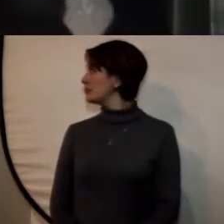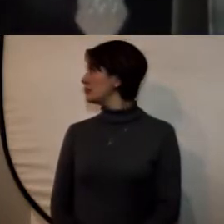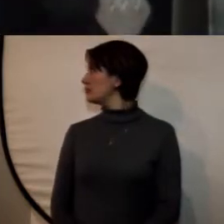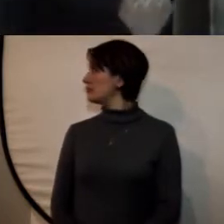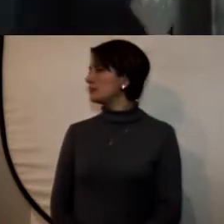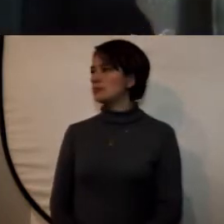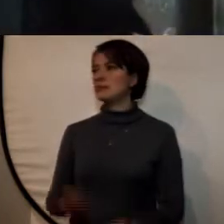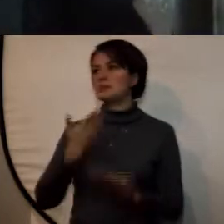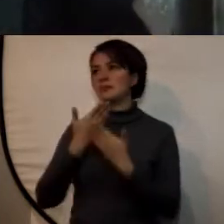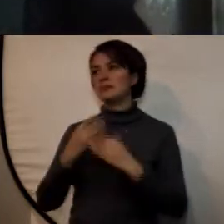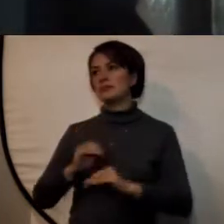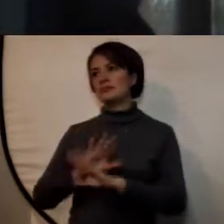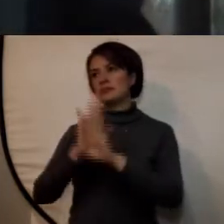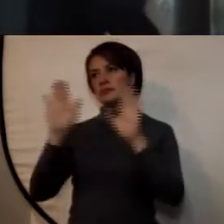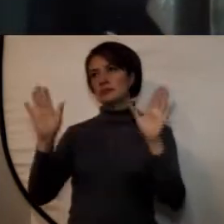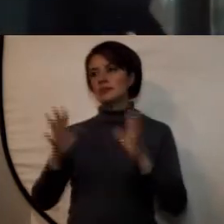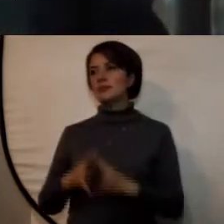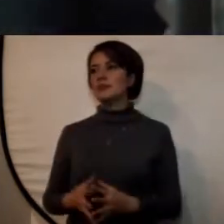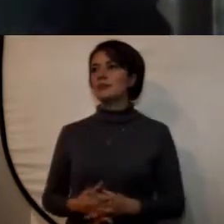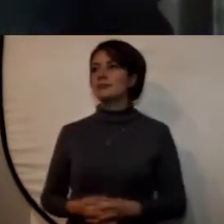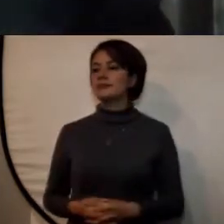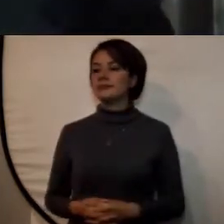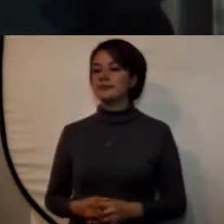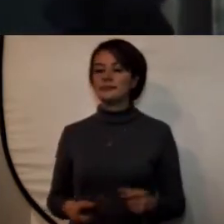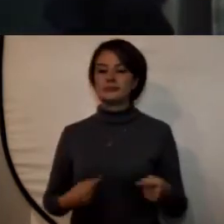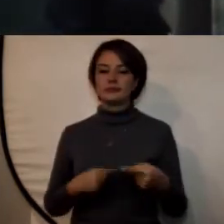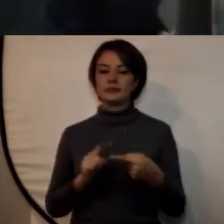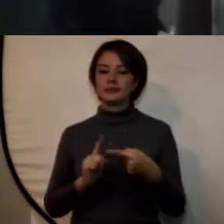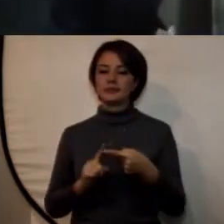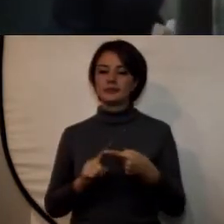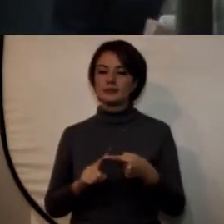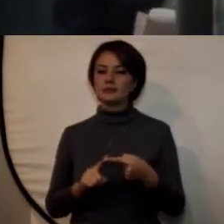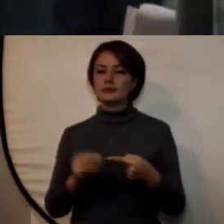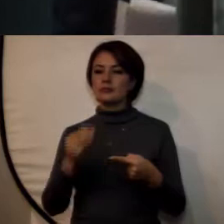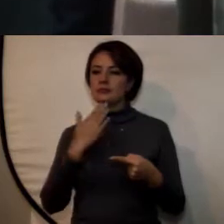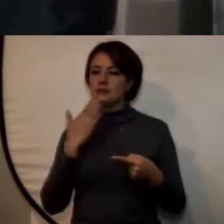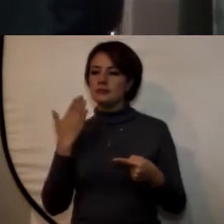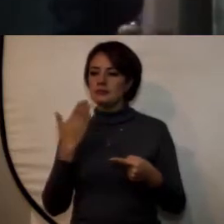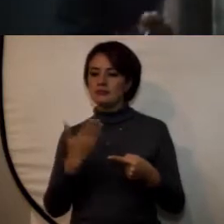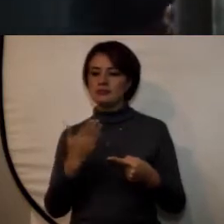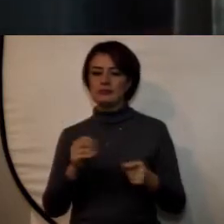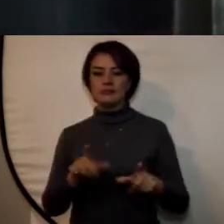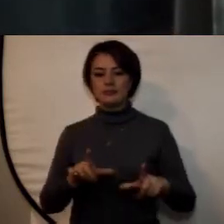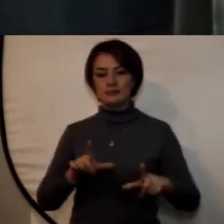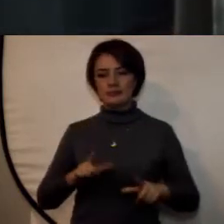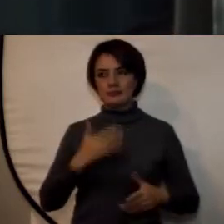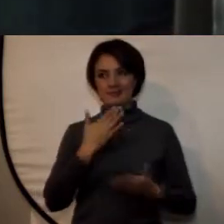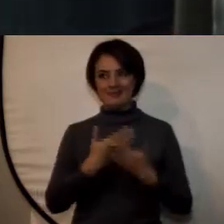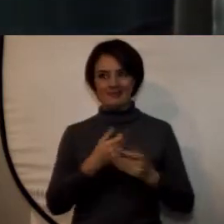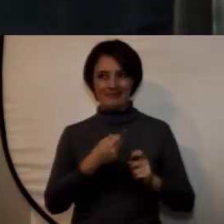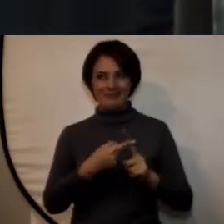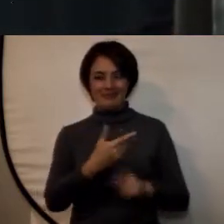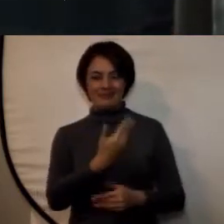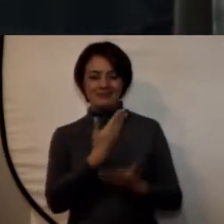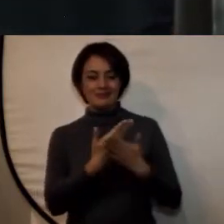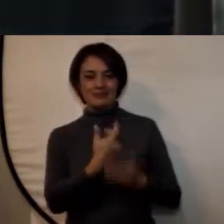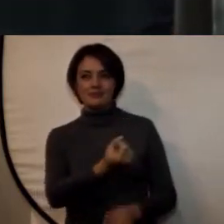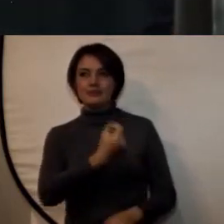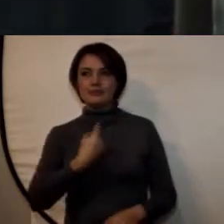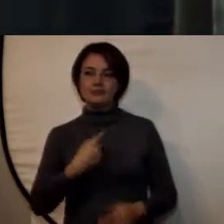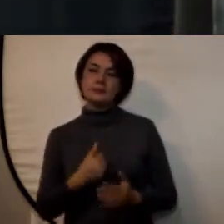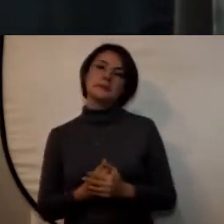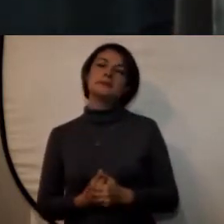buenos días en primer lugar agradecerle a nuestro egresado Andrés Páez por la pregunta y